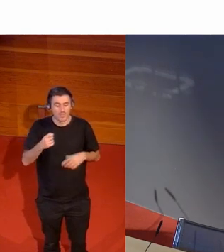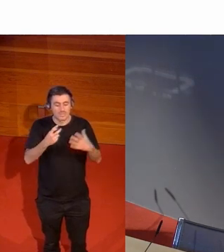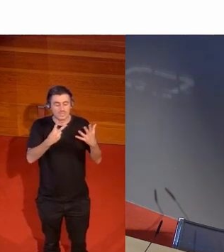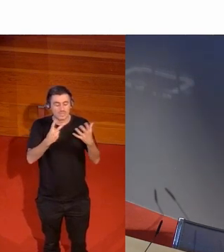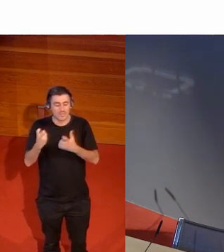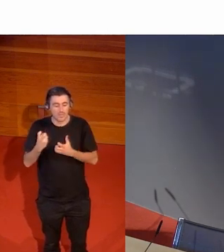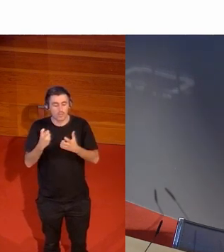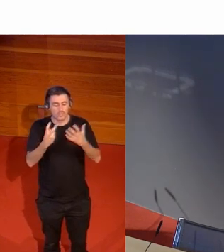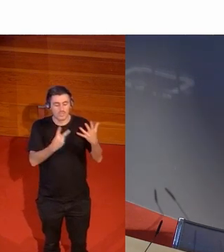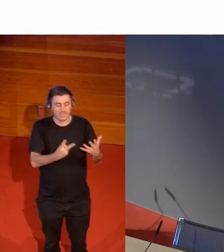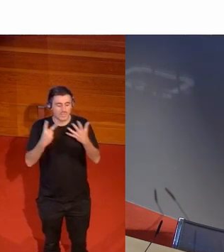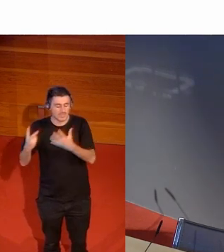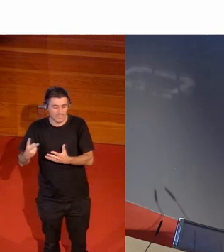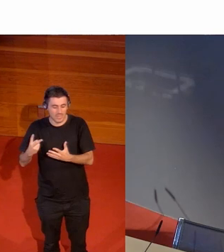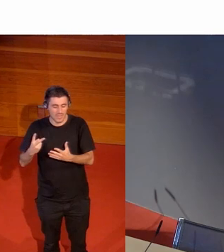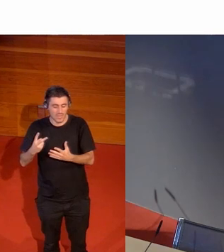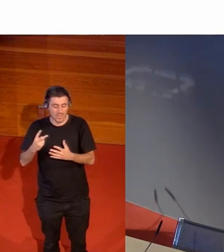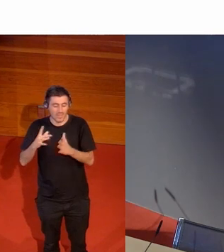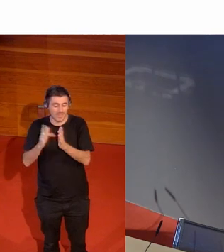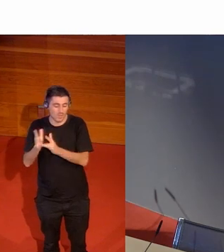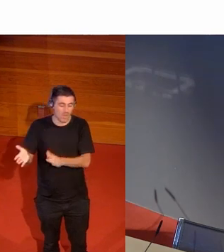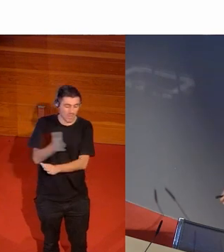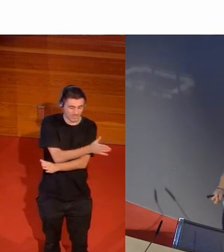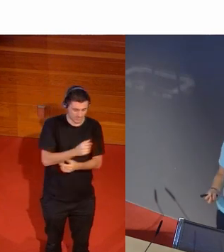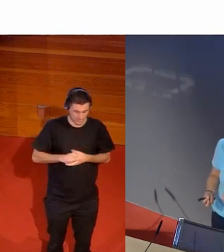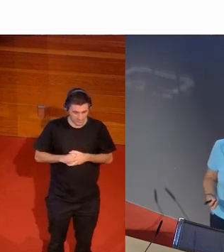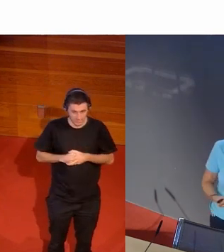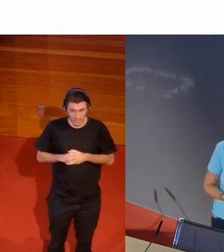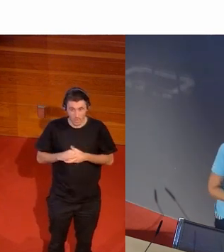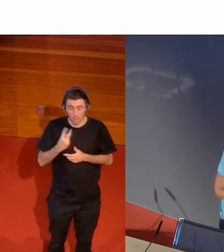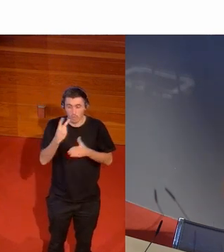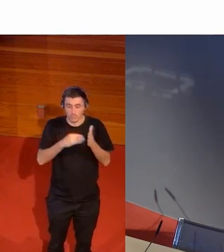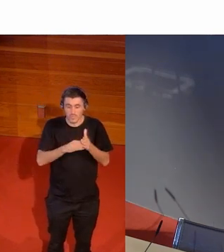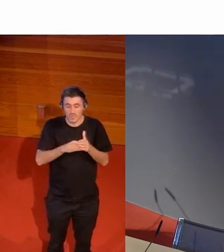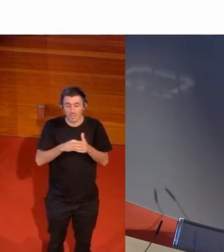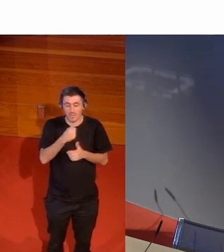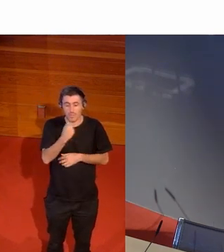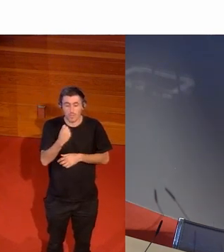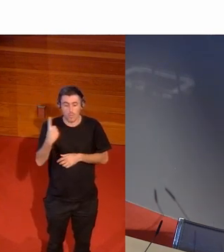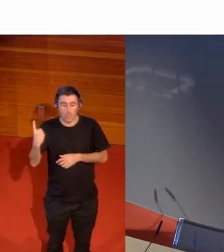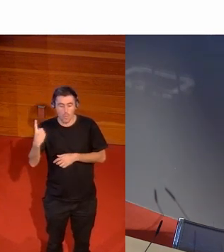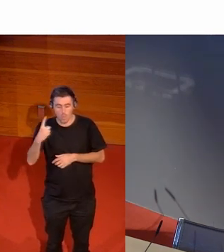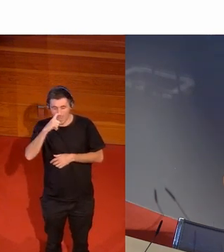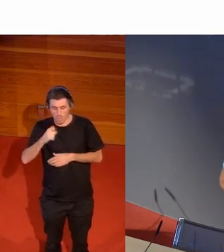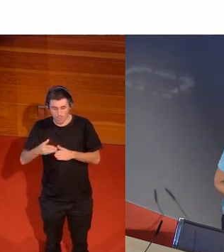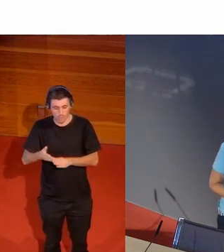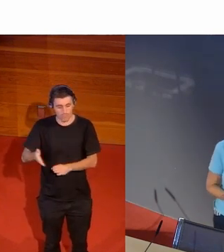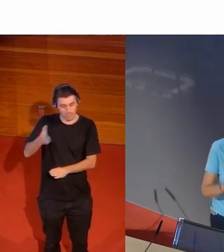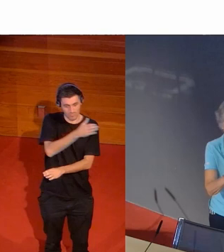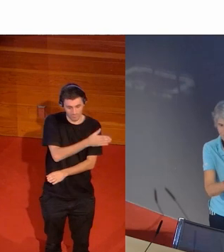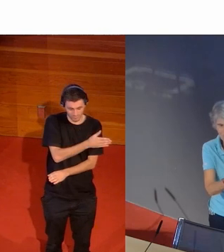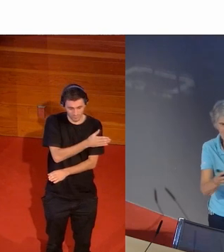haced una cuenta estamos en 2024 hace 2.101 años que los hombres hacen deporte ¿cuándo empezaron las mujeres?